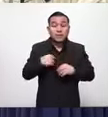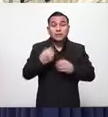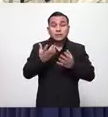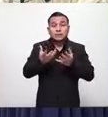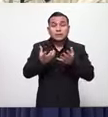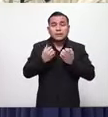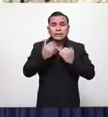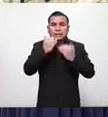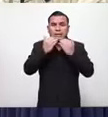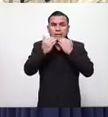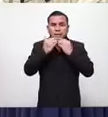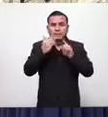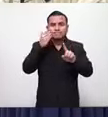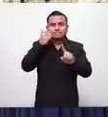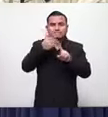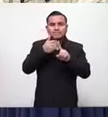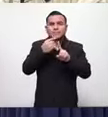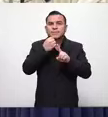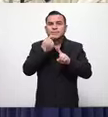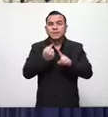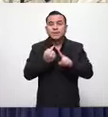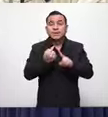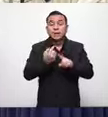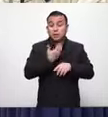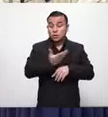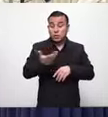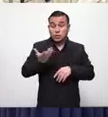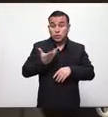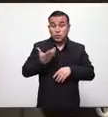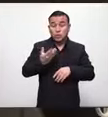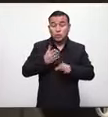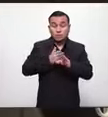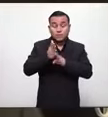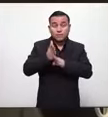destacar y dirigirme en especial a mis colegas médicos